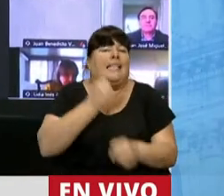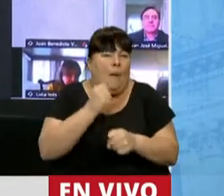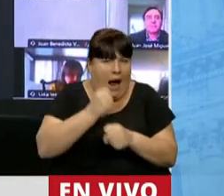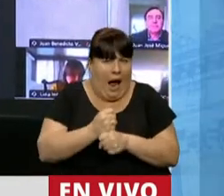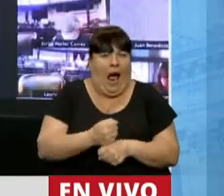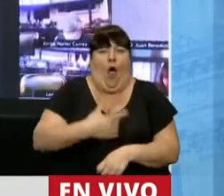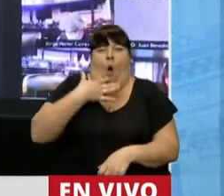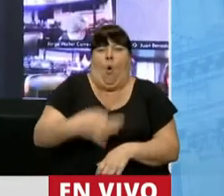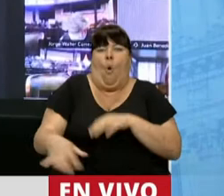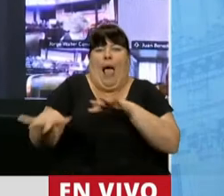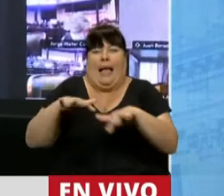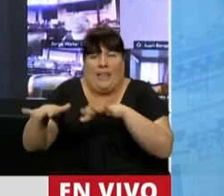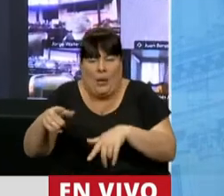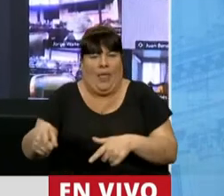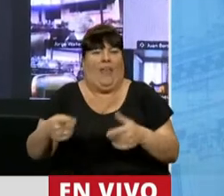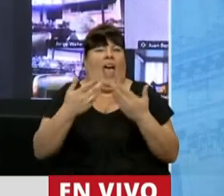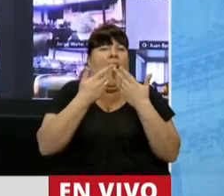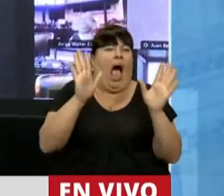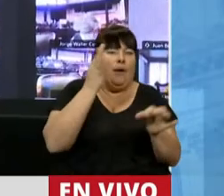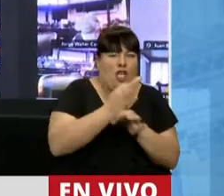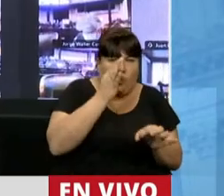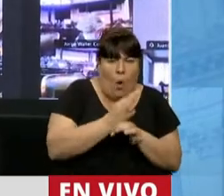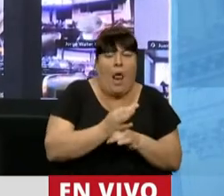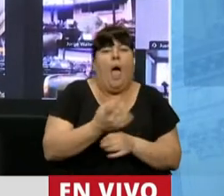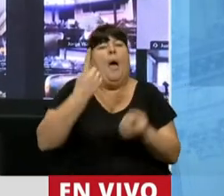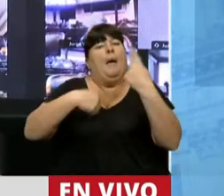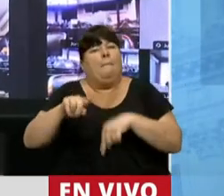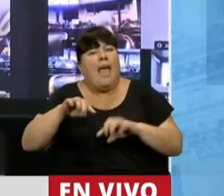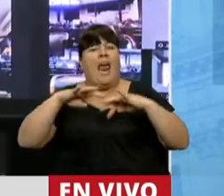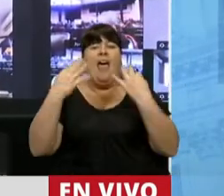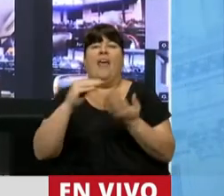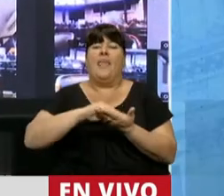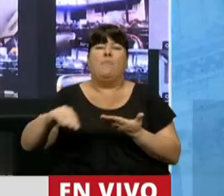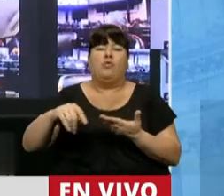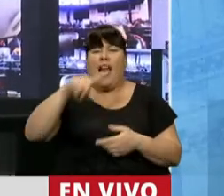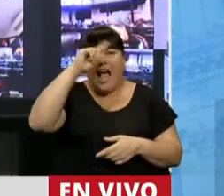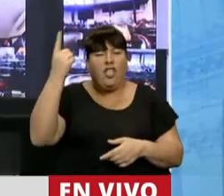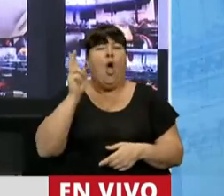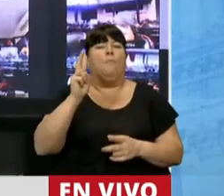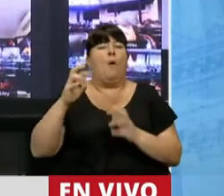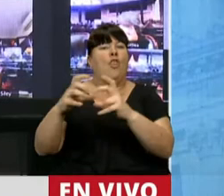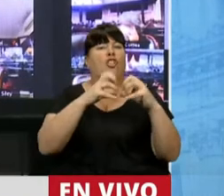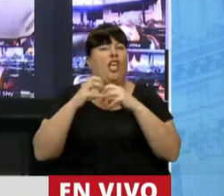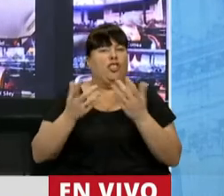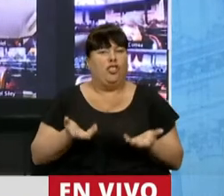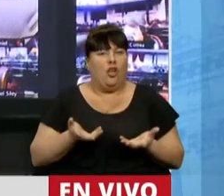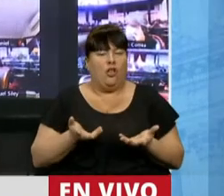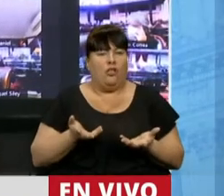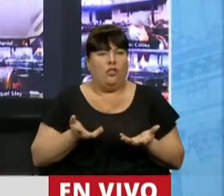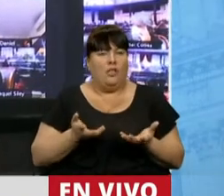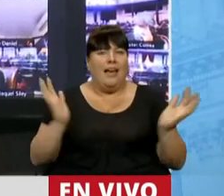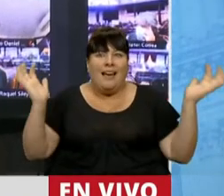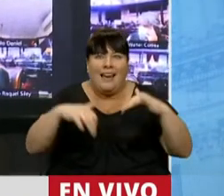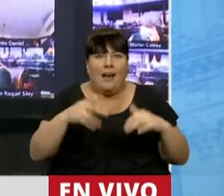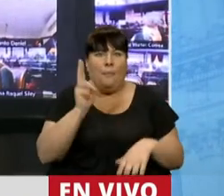cumple con sus actividades, están abiertas las escuelas, sin embargo, la Cámara de Diputados de la Nación no puede sesionar de